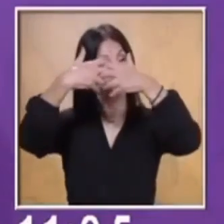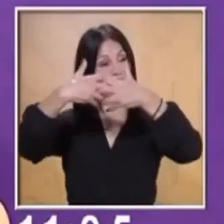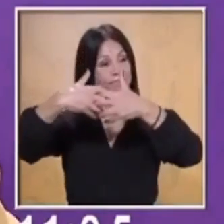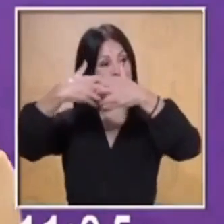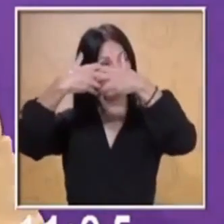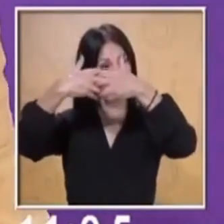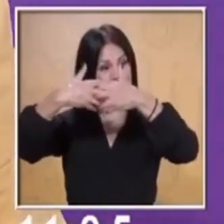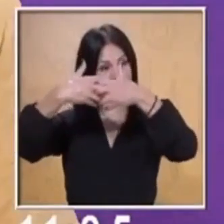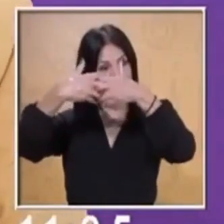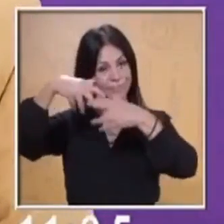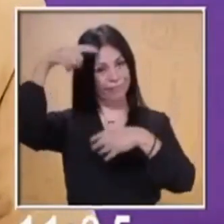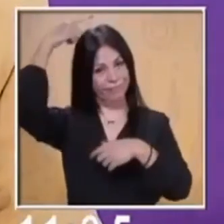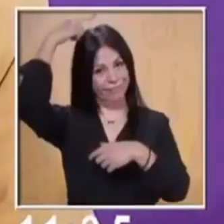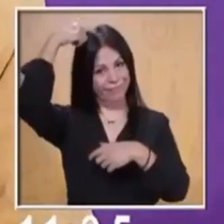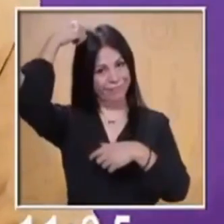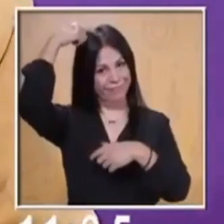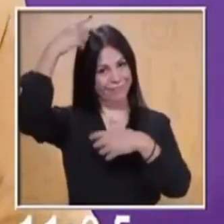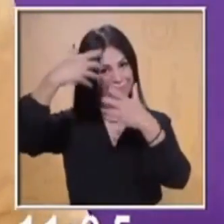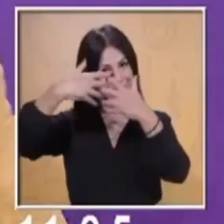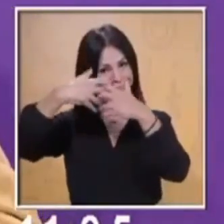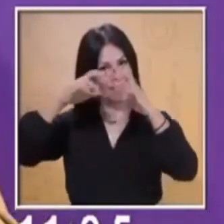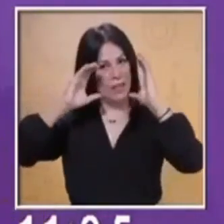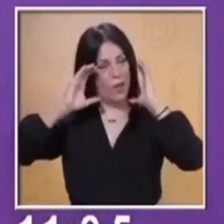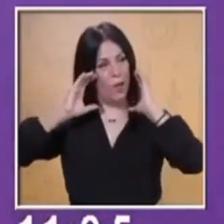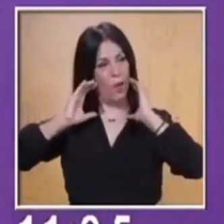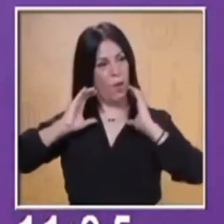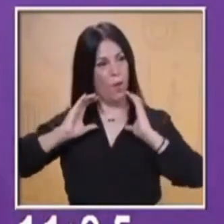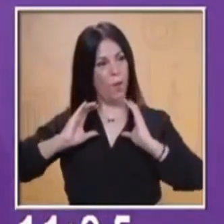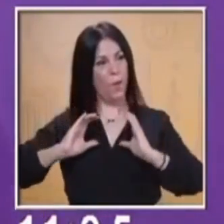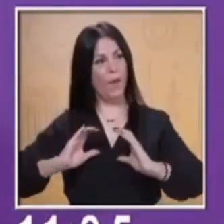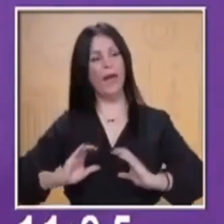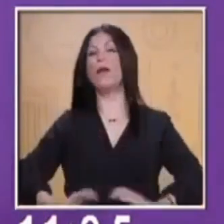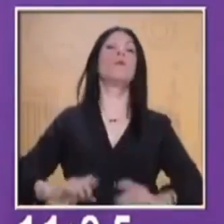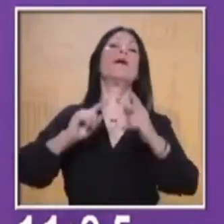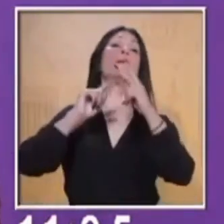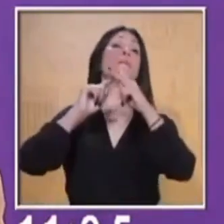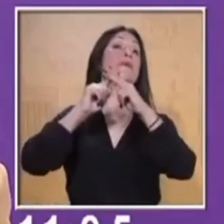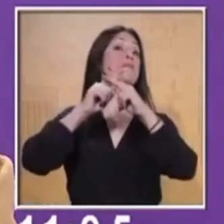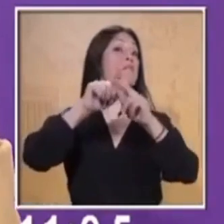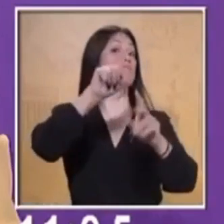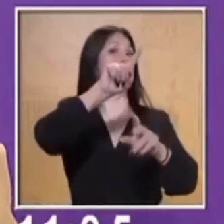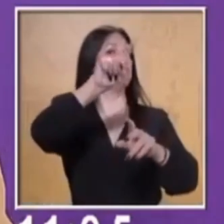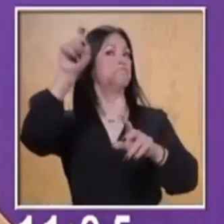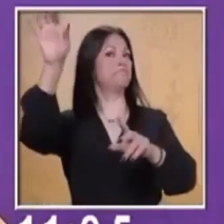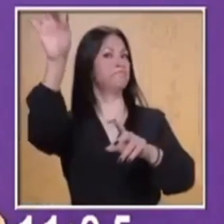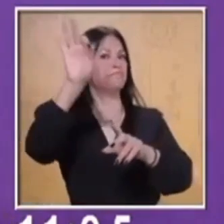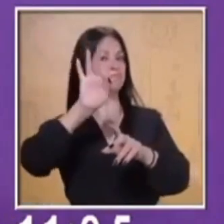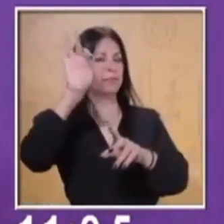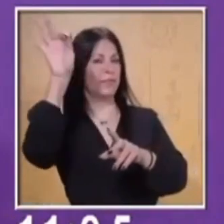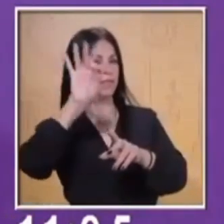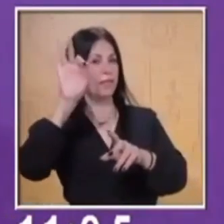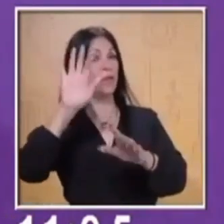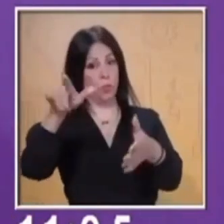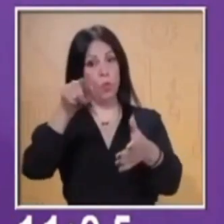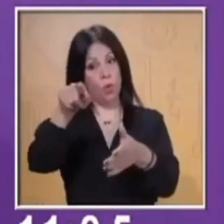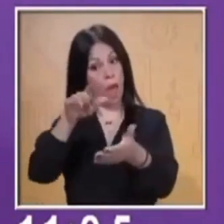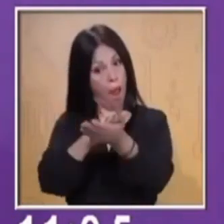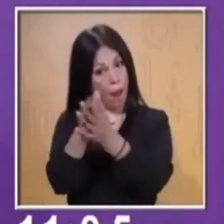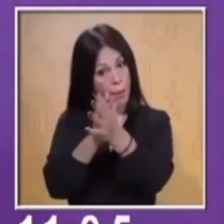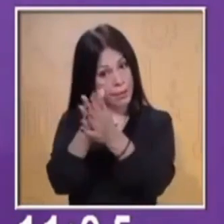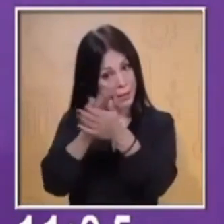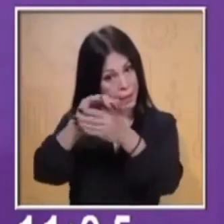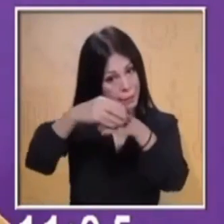cuerpo y empecemos al cien. Ya se lavaron las manos, ya ayudaron a mamá y a papá y a sus